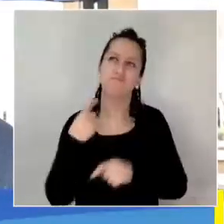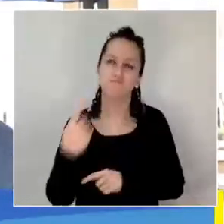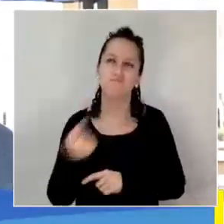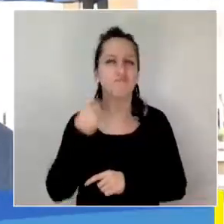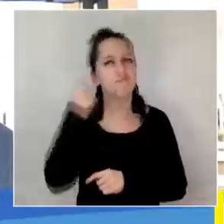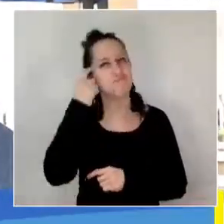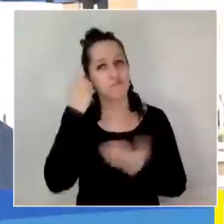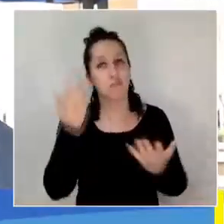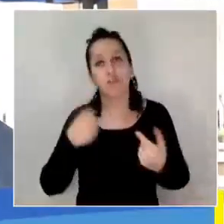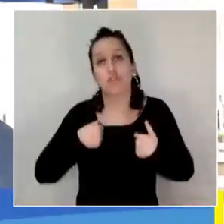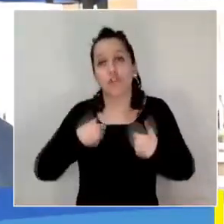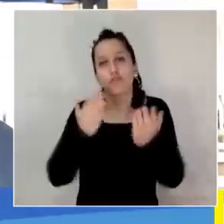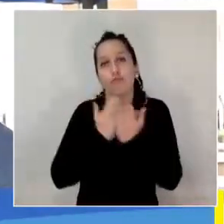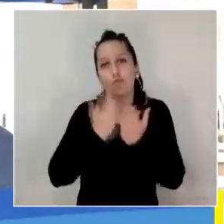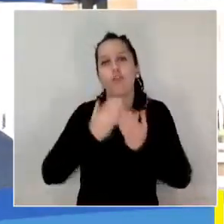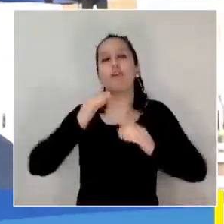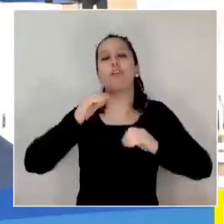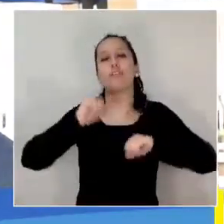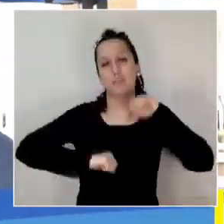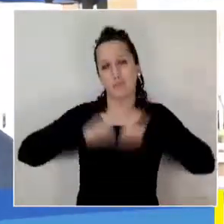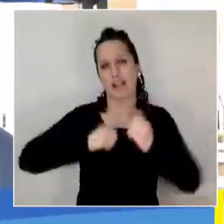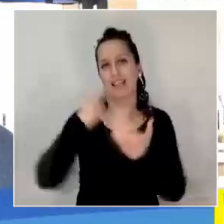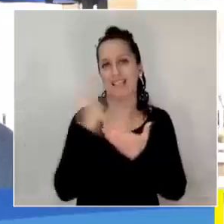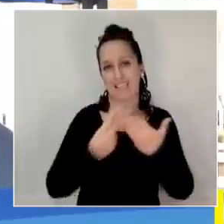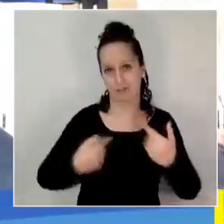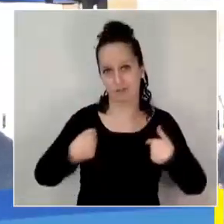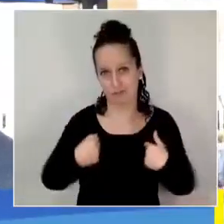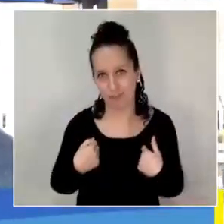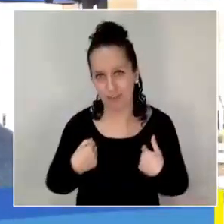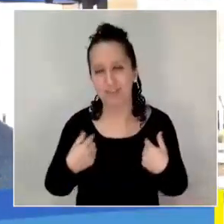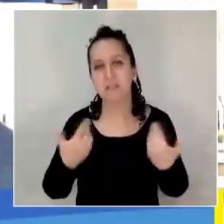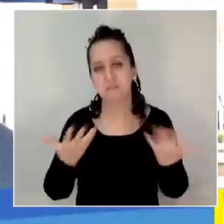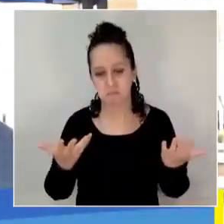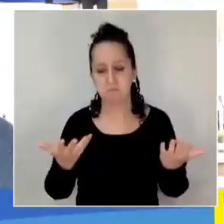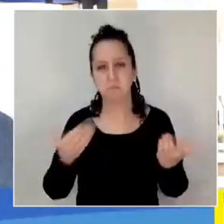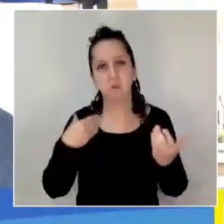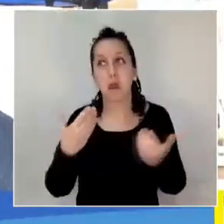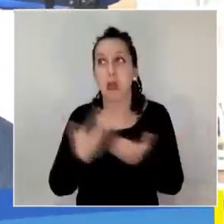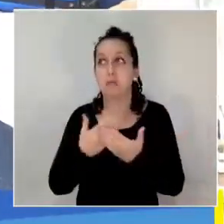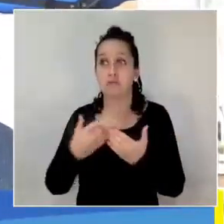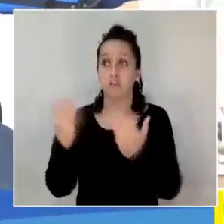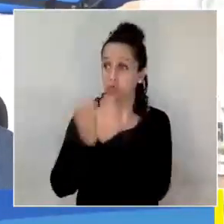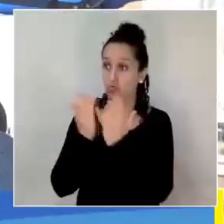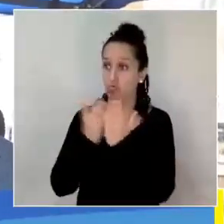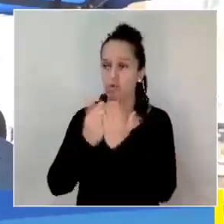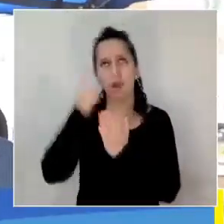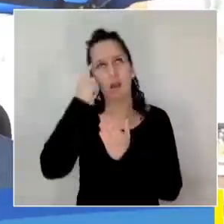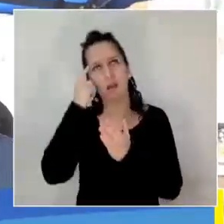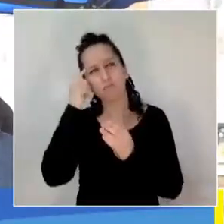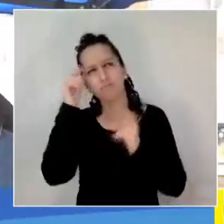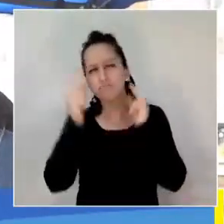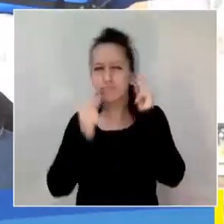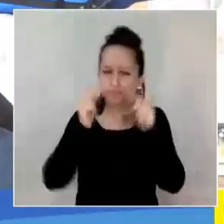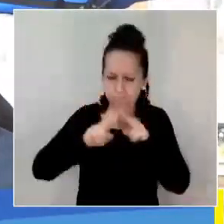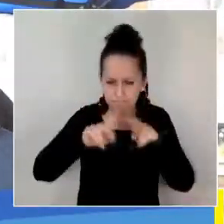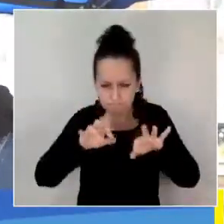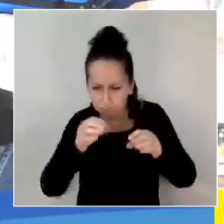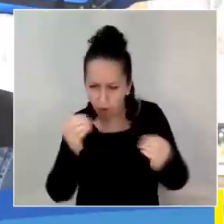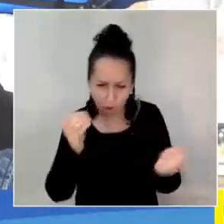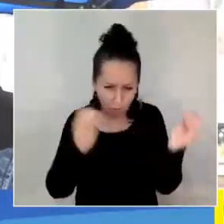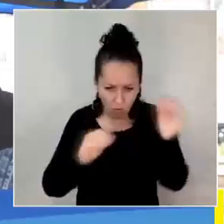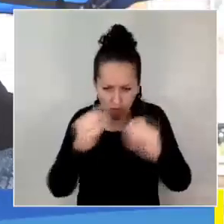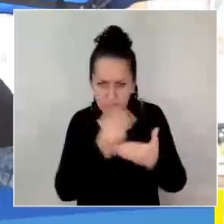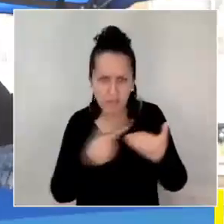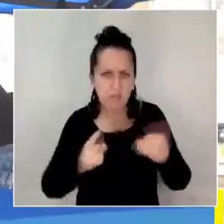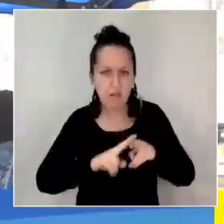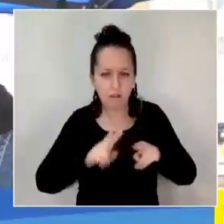Además soy diseñador industrial, entonces mis estudios me permitían desenvolverme en la creación de equipos y estas cosas y